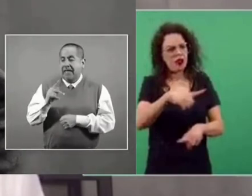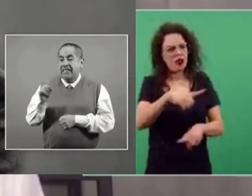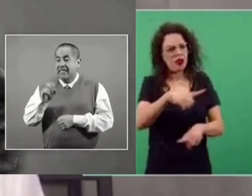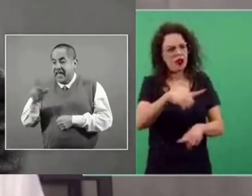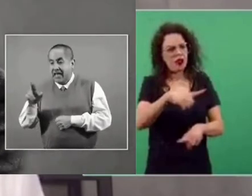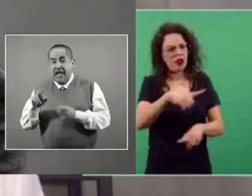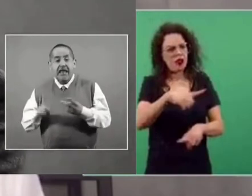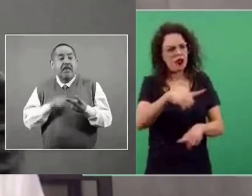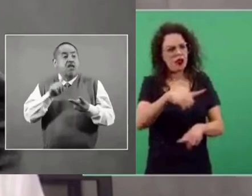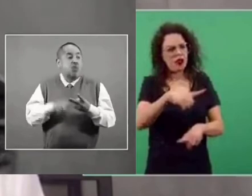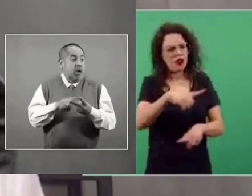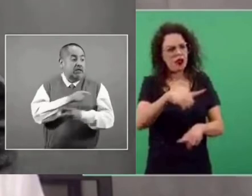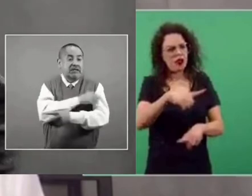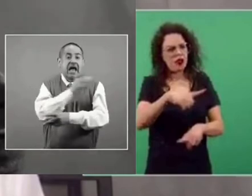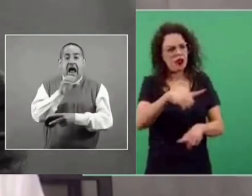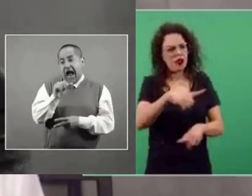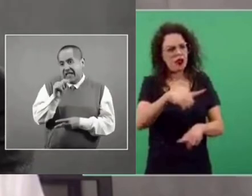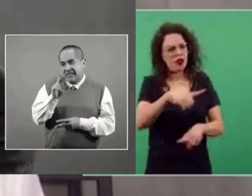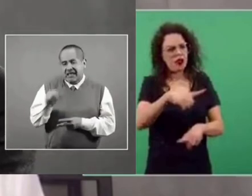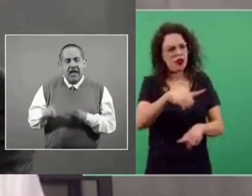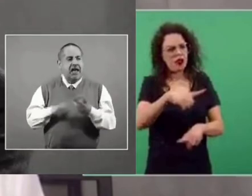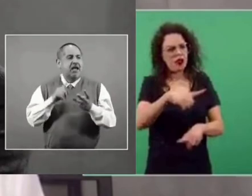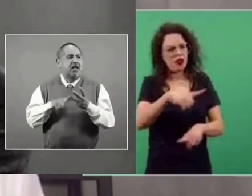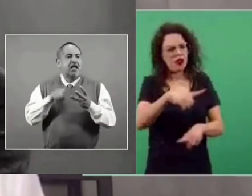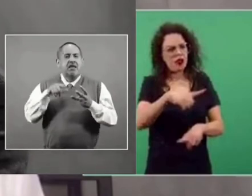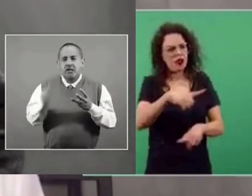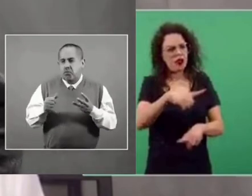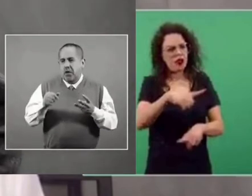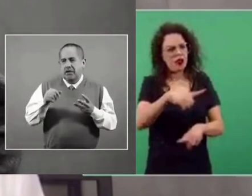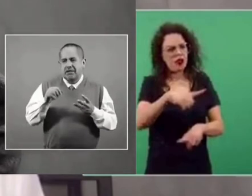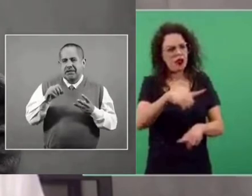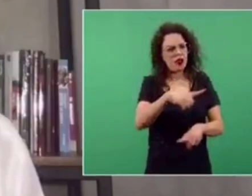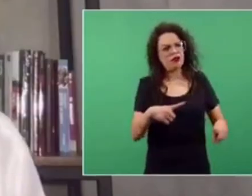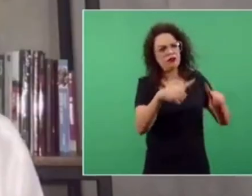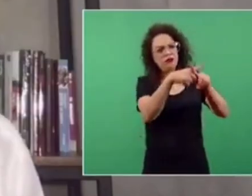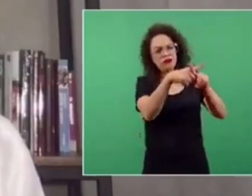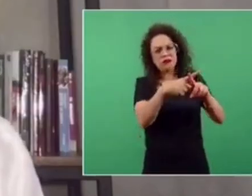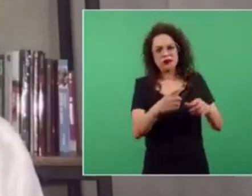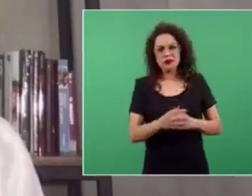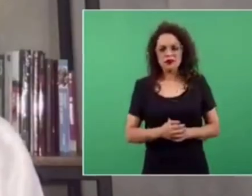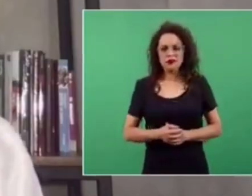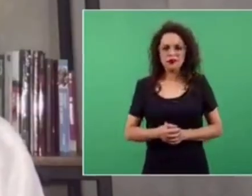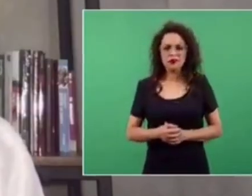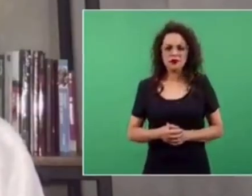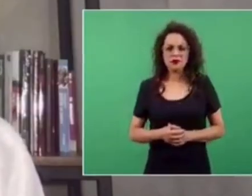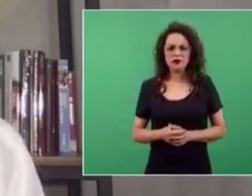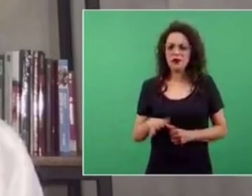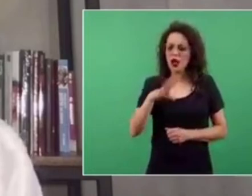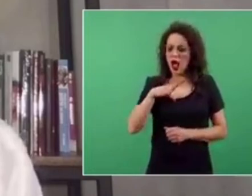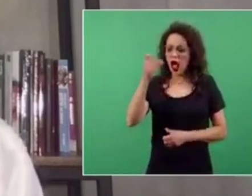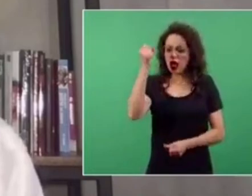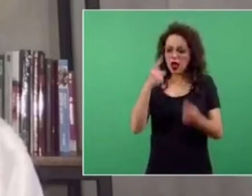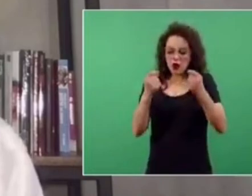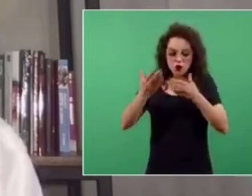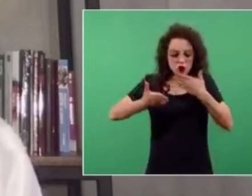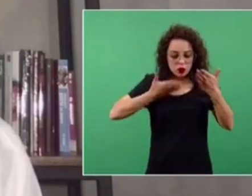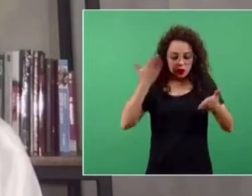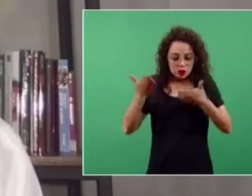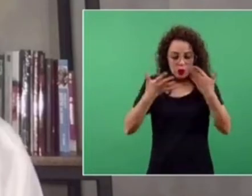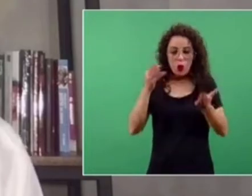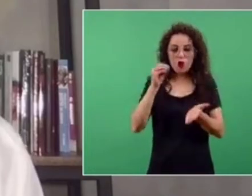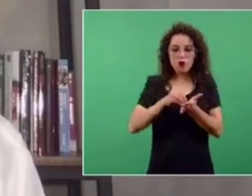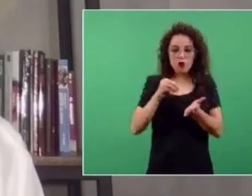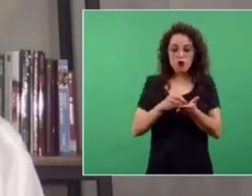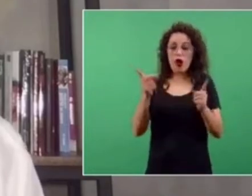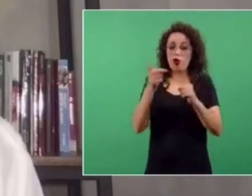Astra seguida de la de Sputnik, o la de Sputnik seguida de la Sinovac, etcétera. Existen algunos estudios en curso, particularmente en el